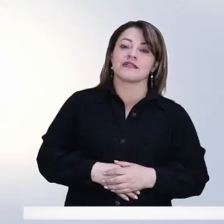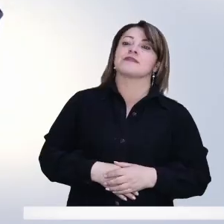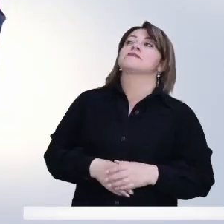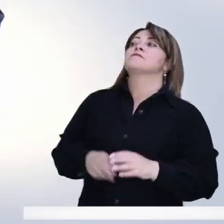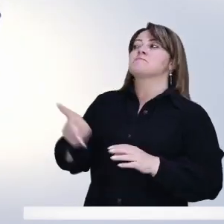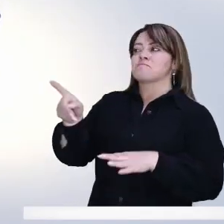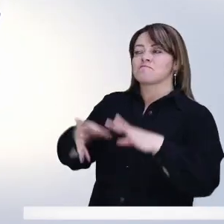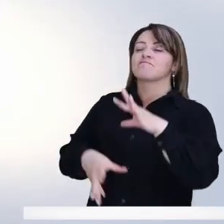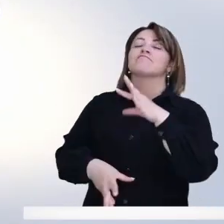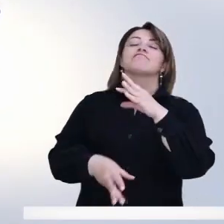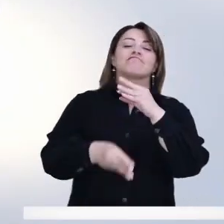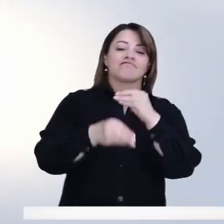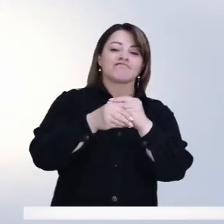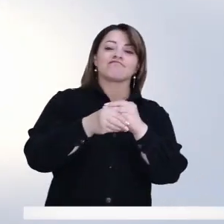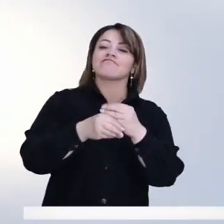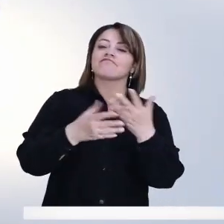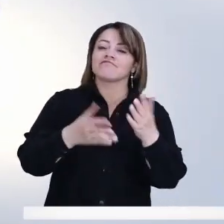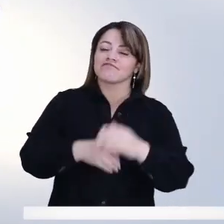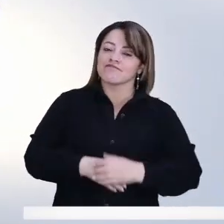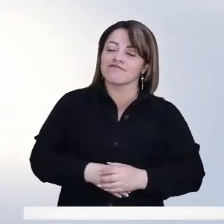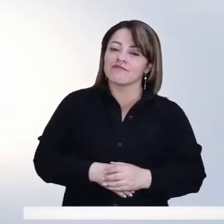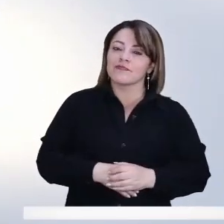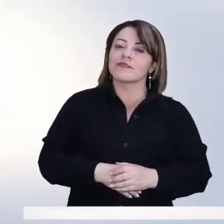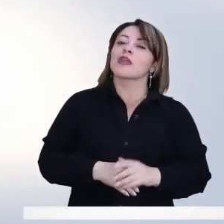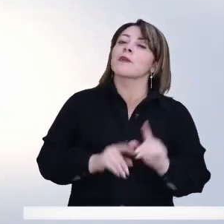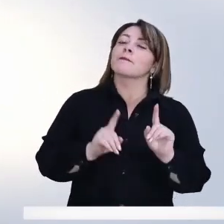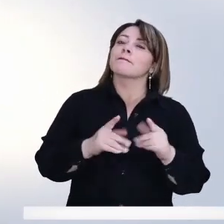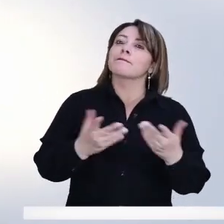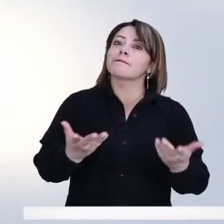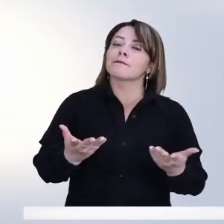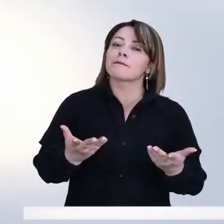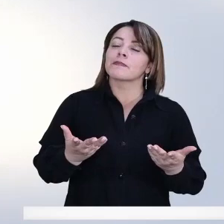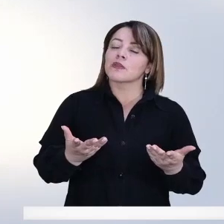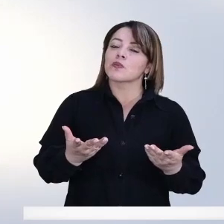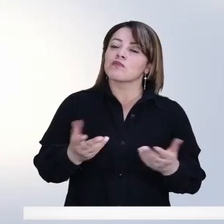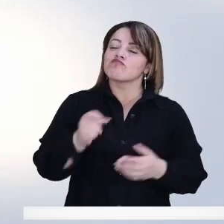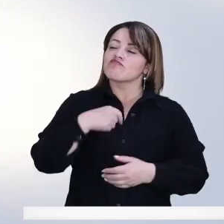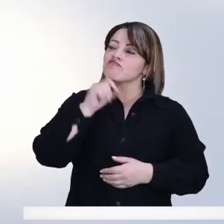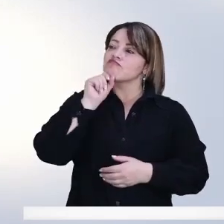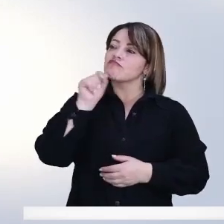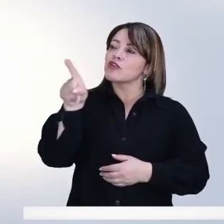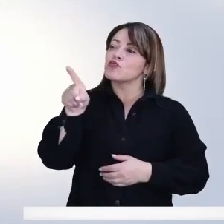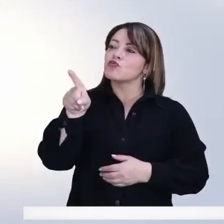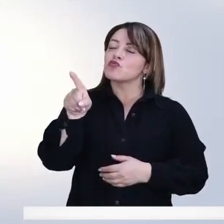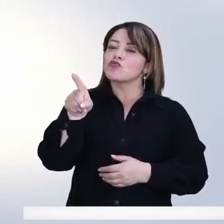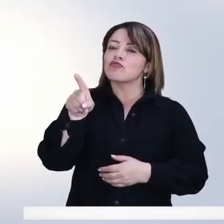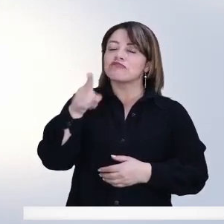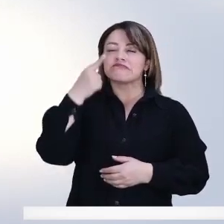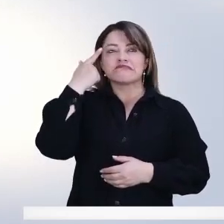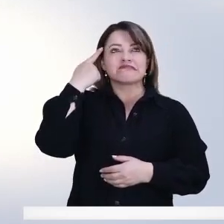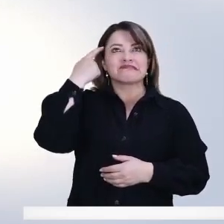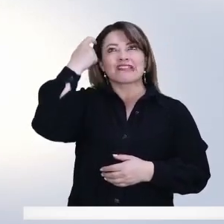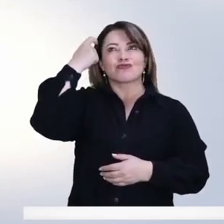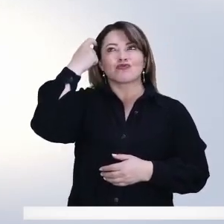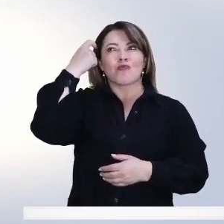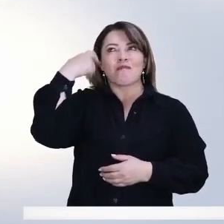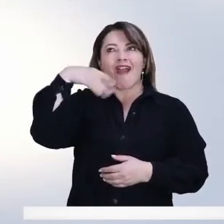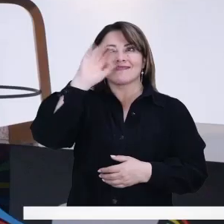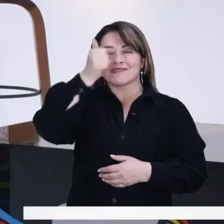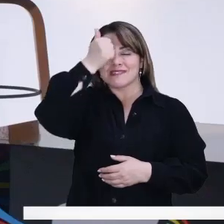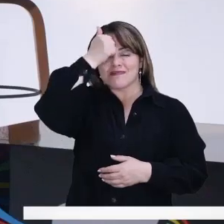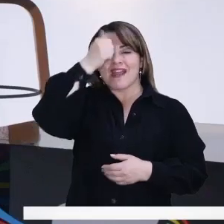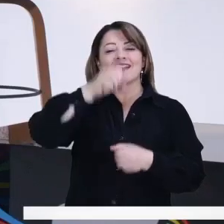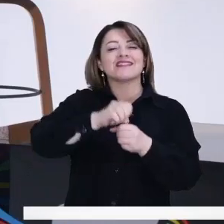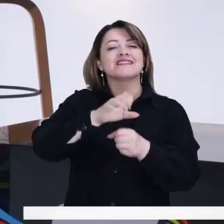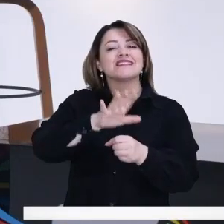Y también hay que decir antes de irnos con nuestra tibia, ¿cuál es ese, concejala, reto mayor que tiene el